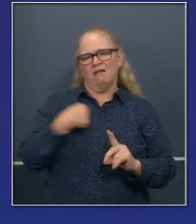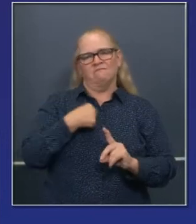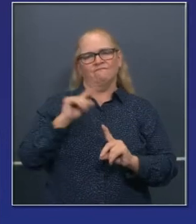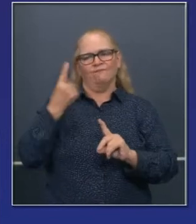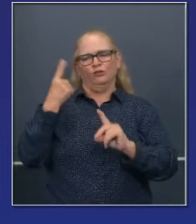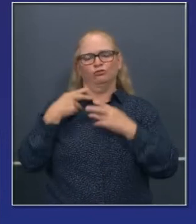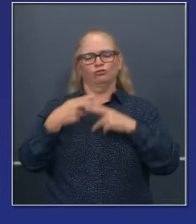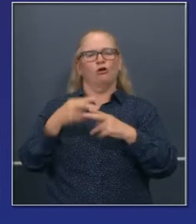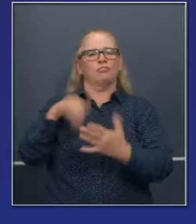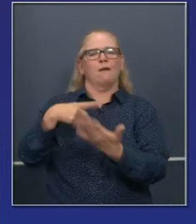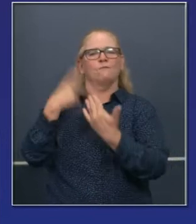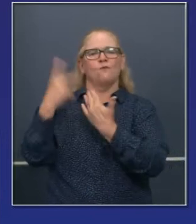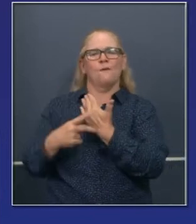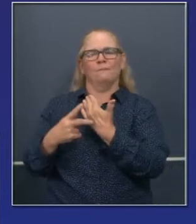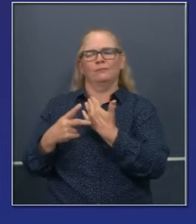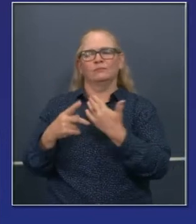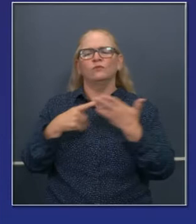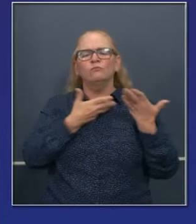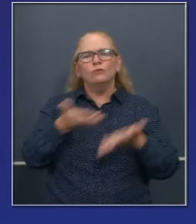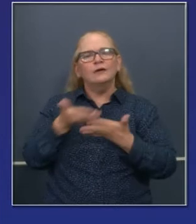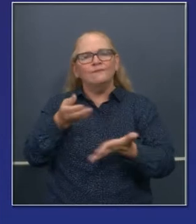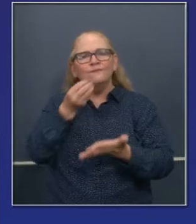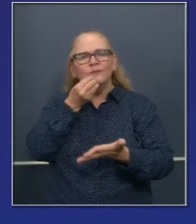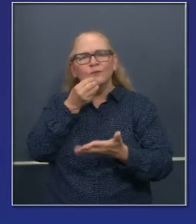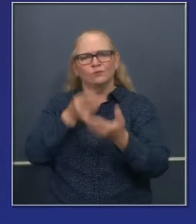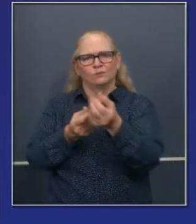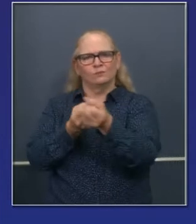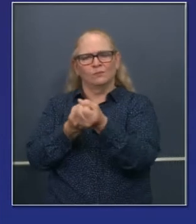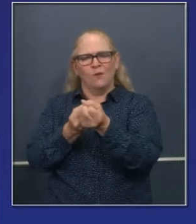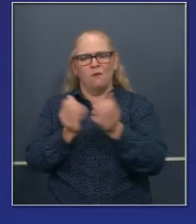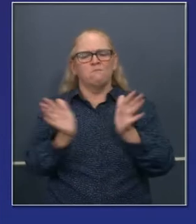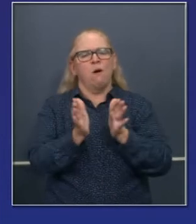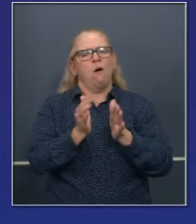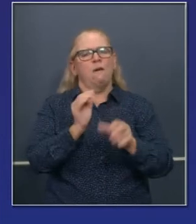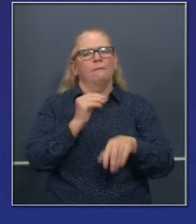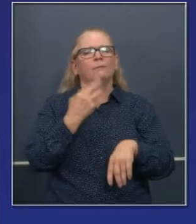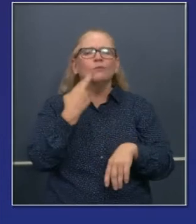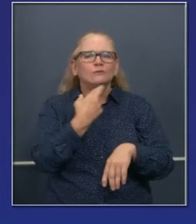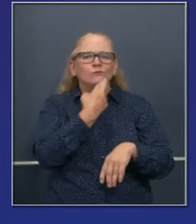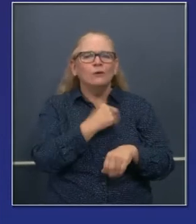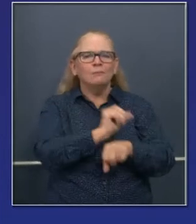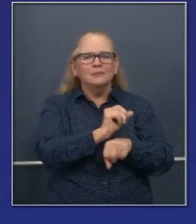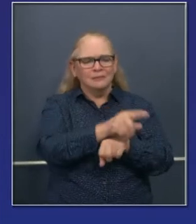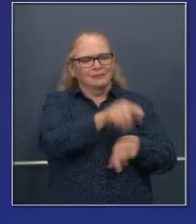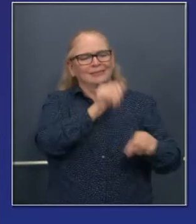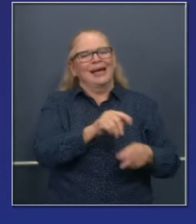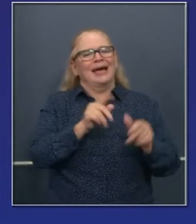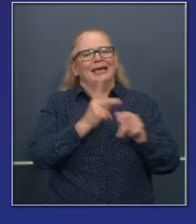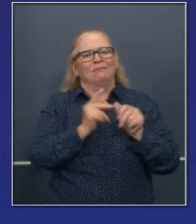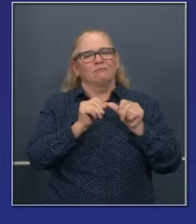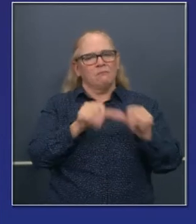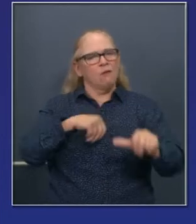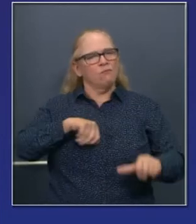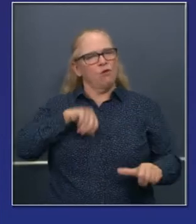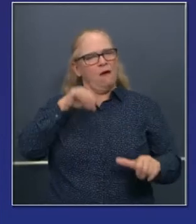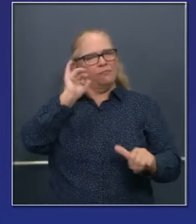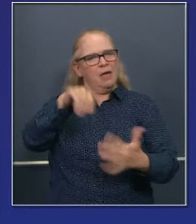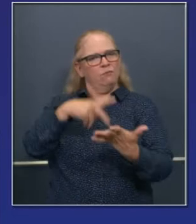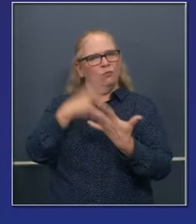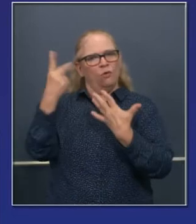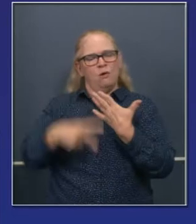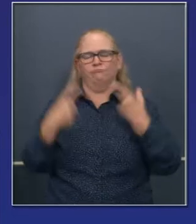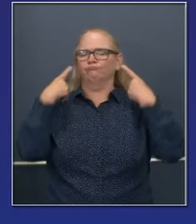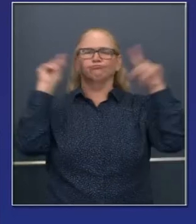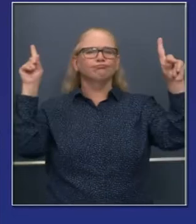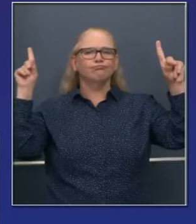país, ese programa de entrega de comidas está dándonos grandes dividendos. Estoy muy orgulloso de este esfuerzo que